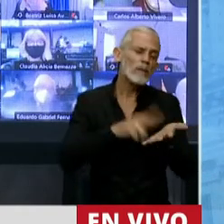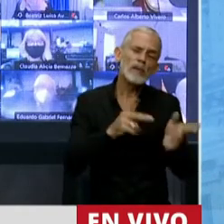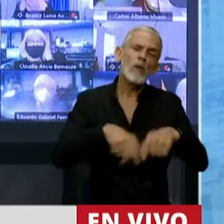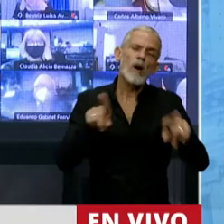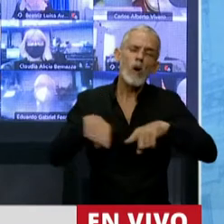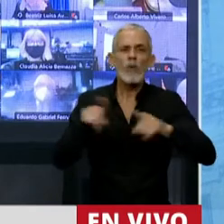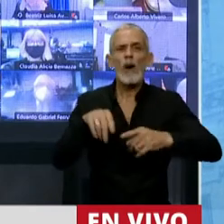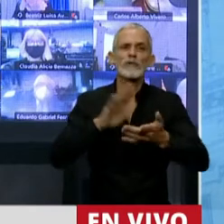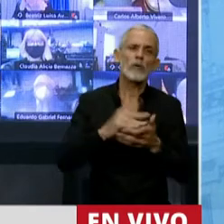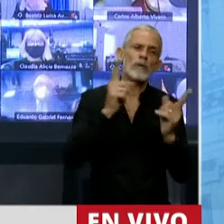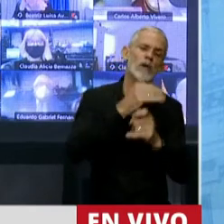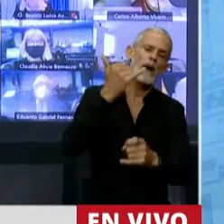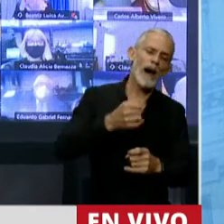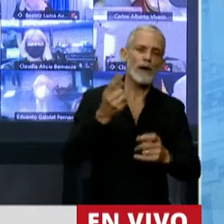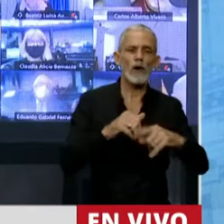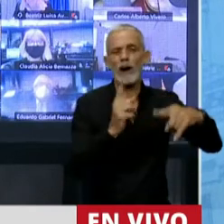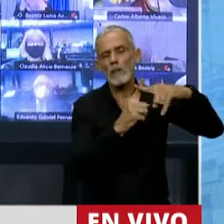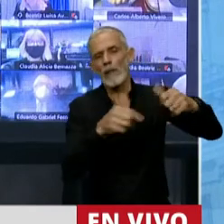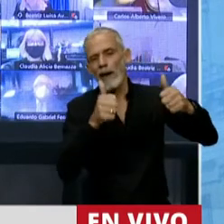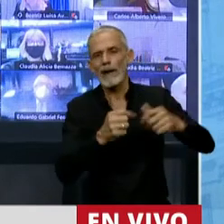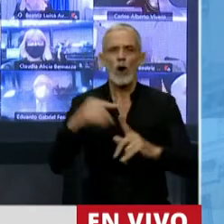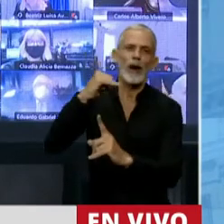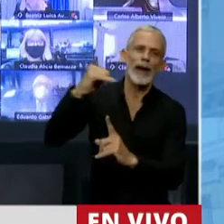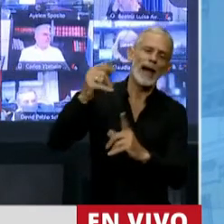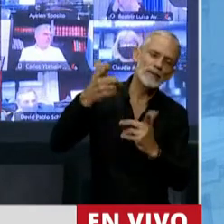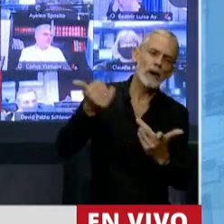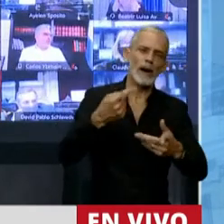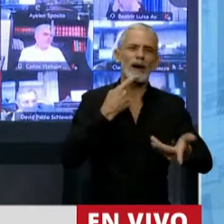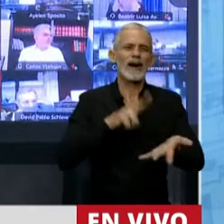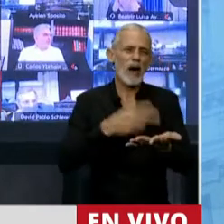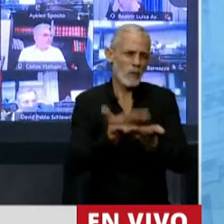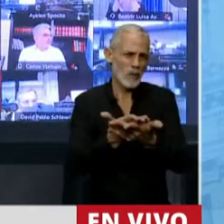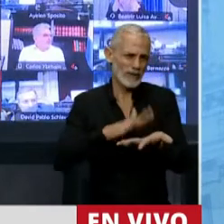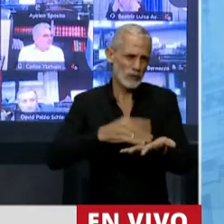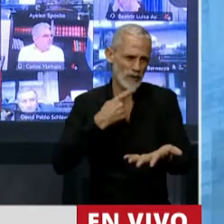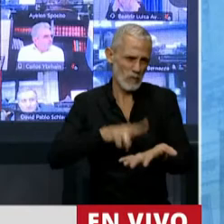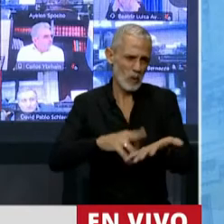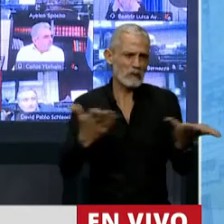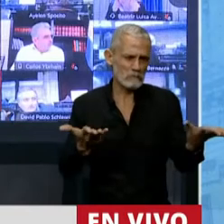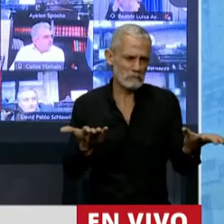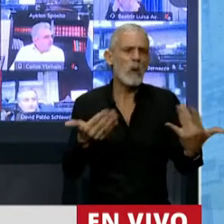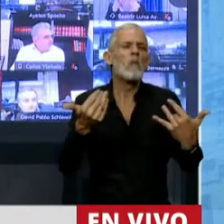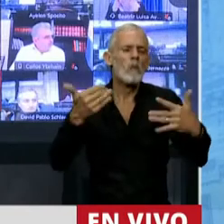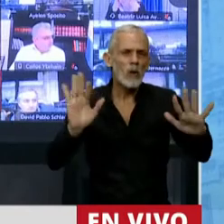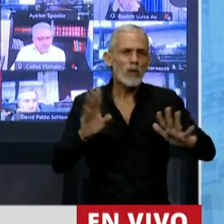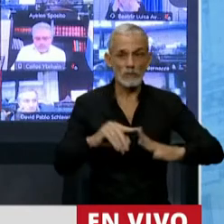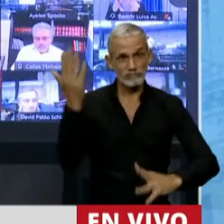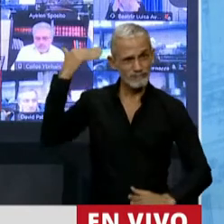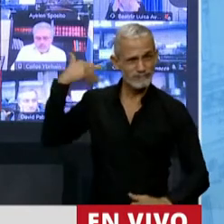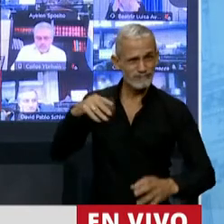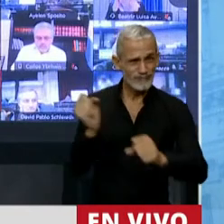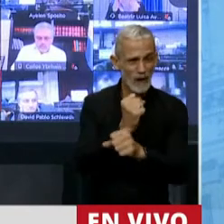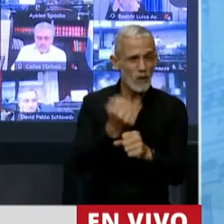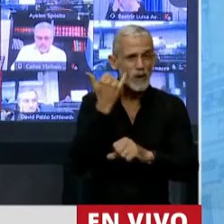todo sobre los problemas que tiene o las virtudes que tiene esta propuesta de impuesto. Cuando aprobamos